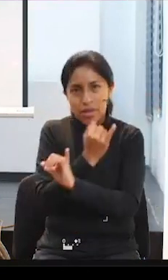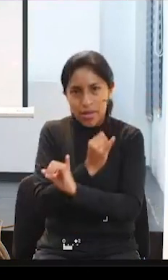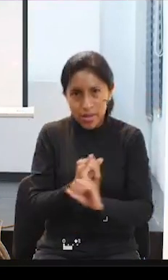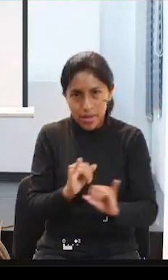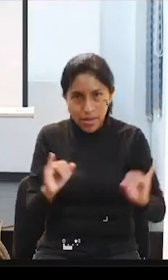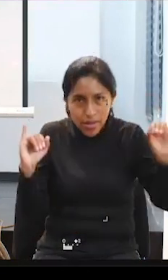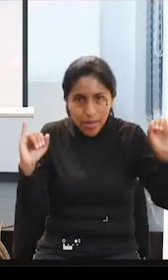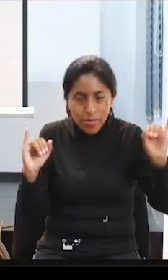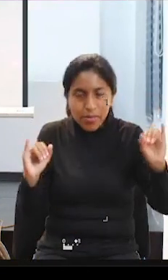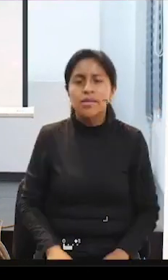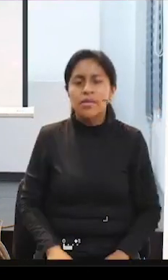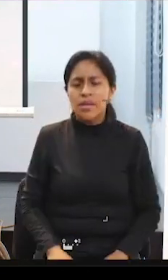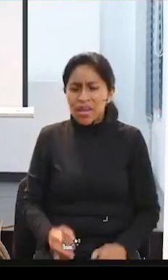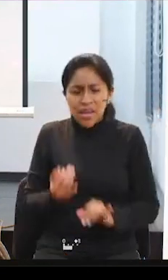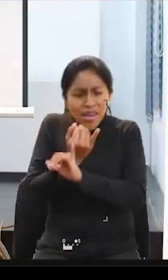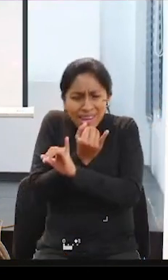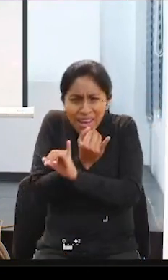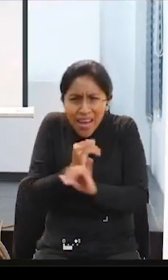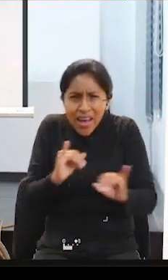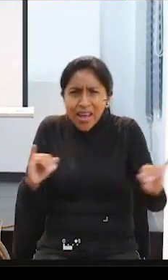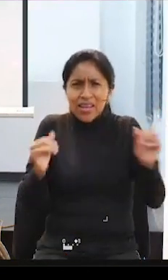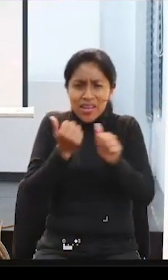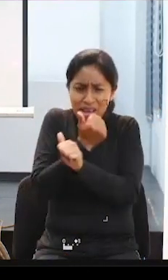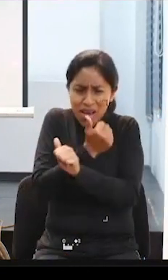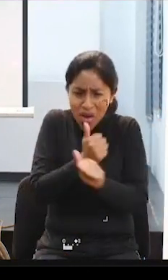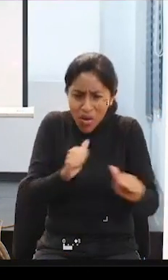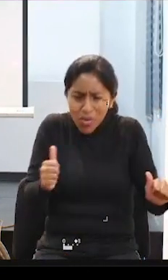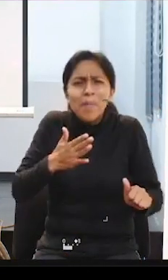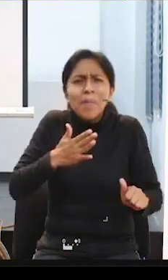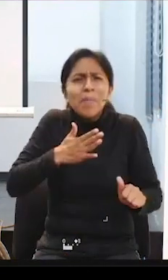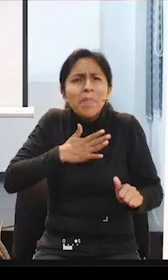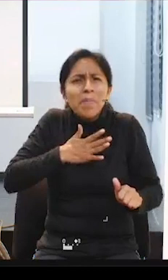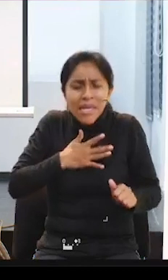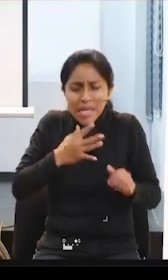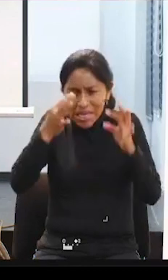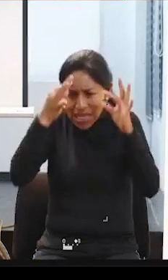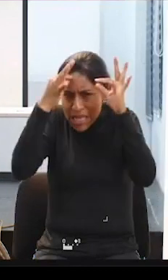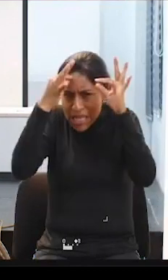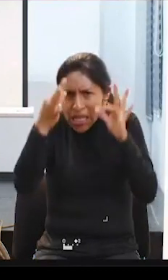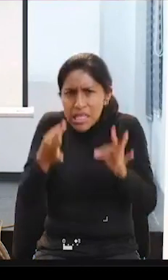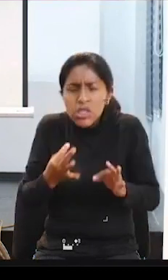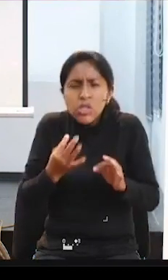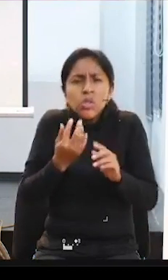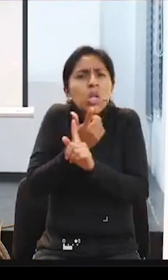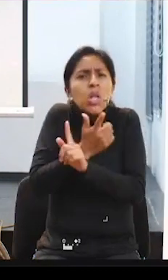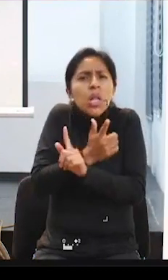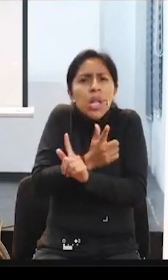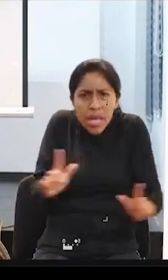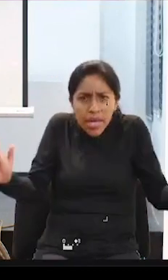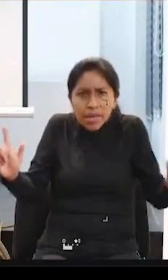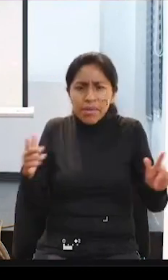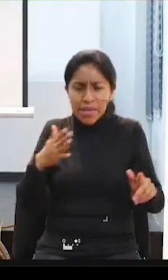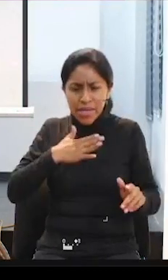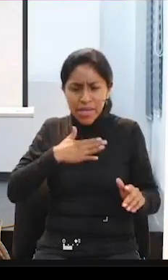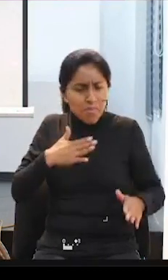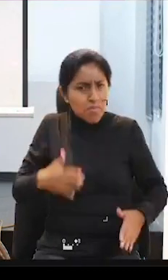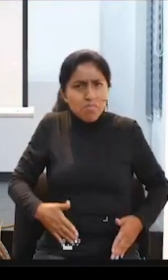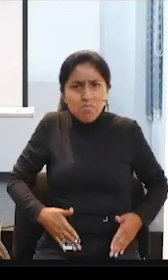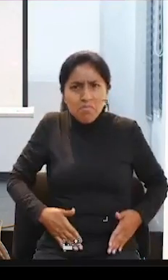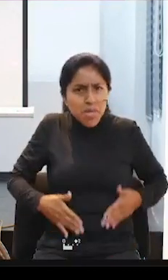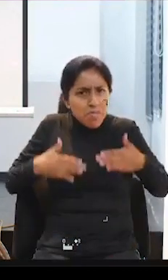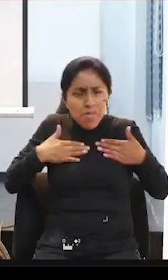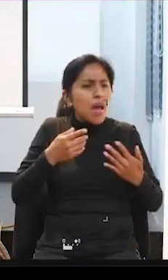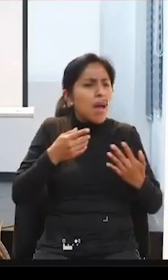e independencia individual, incluida la libertad de tomar las propias decisiones y vivir la vida que escojamos,